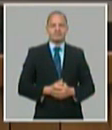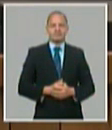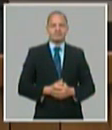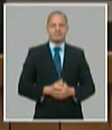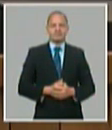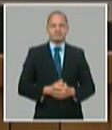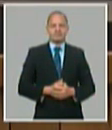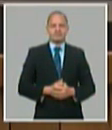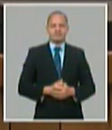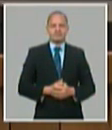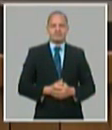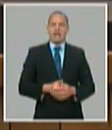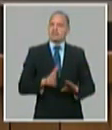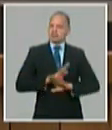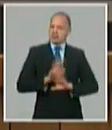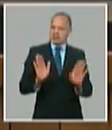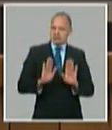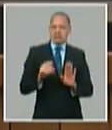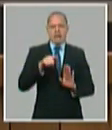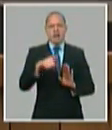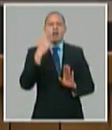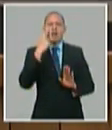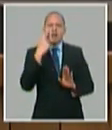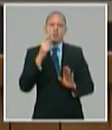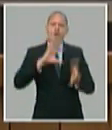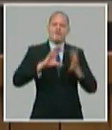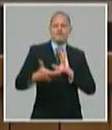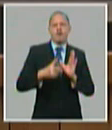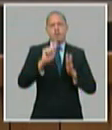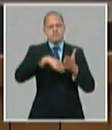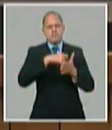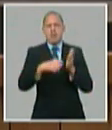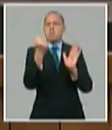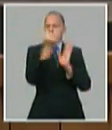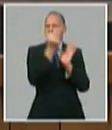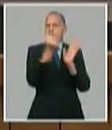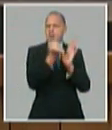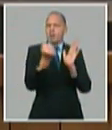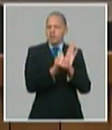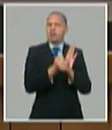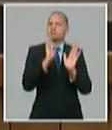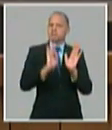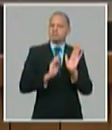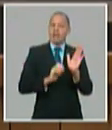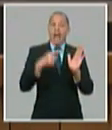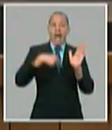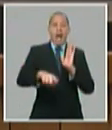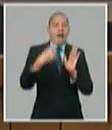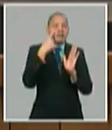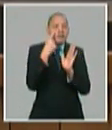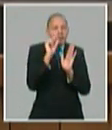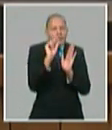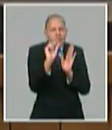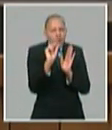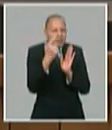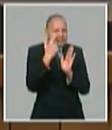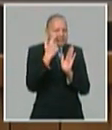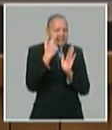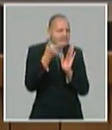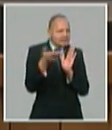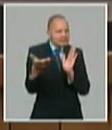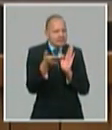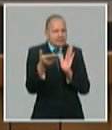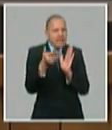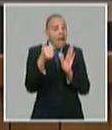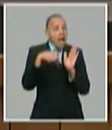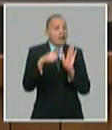se han aprobado políticas se ha avanzado en este sentido y ya el país empieza a mostrar signos que